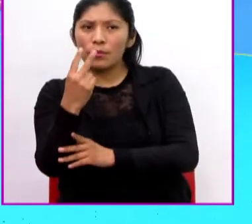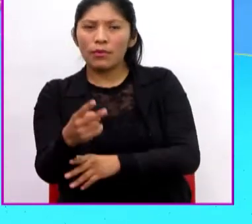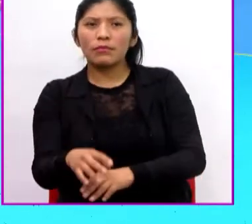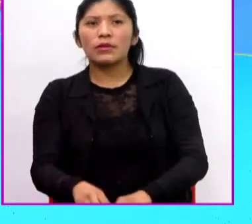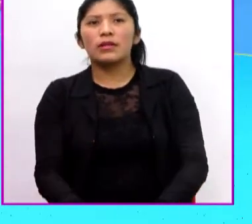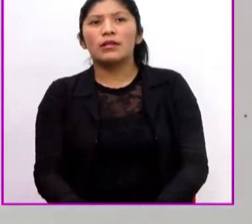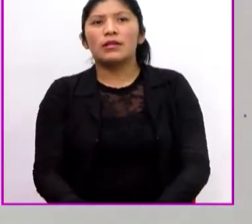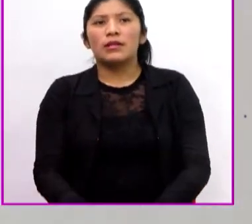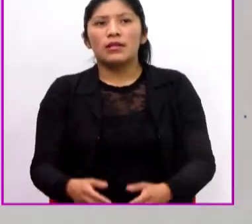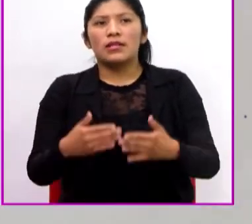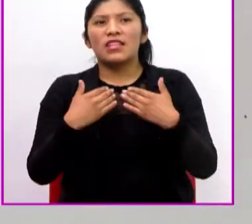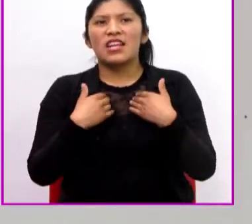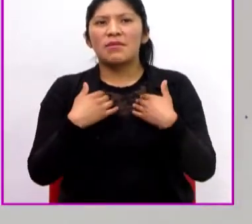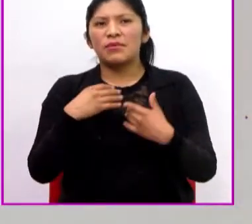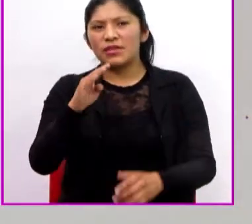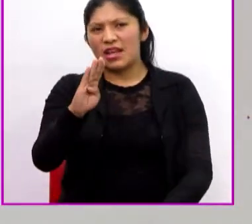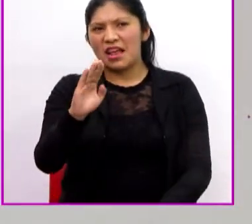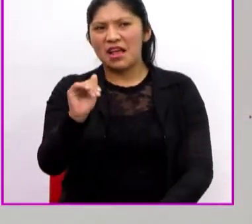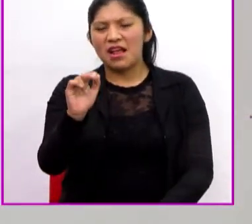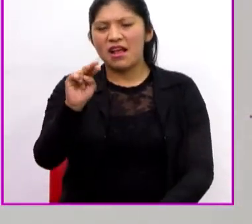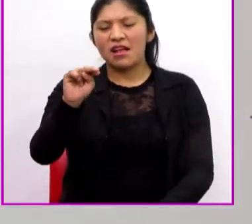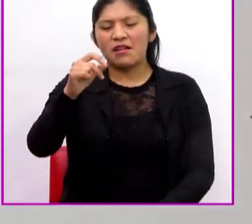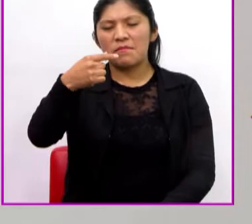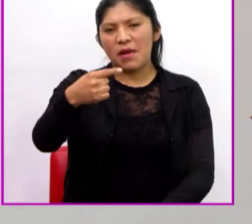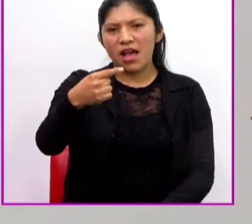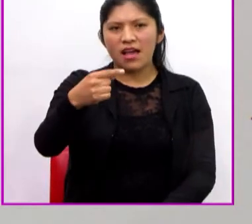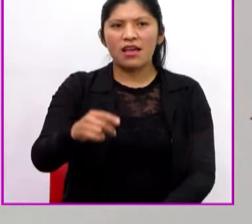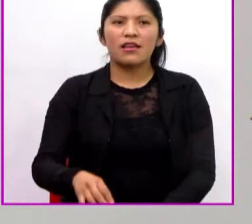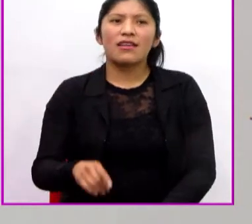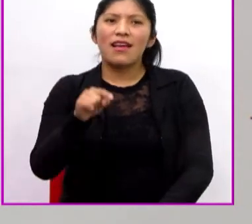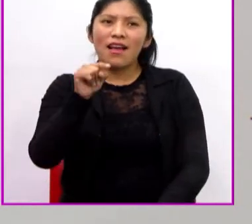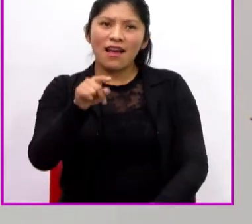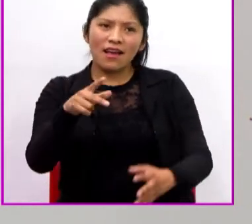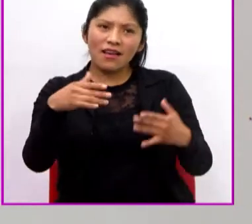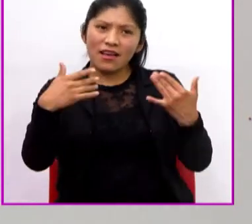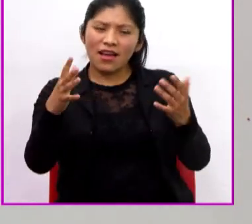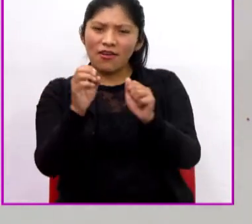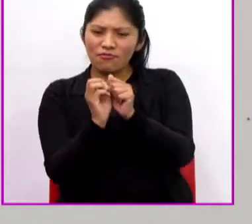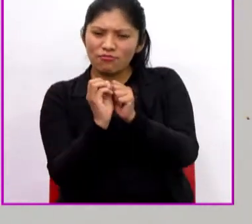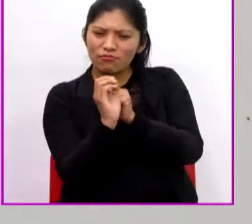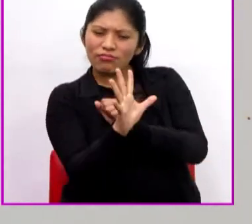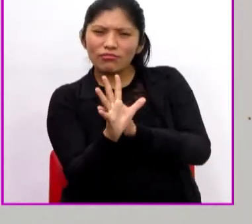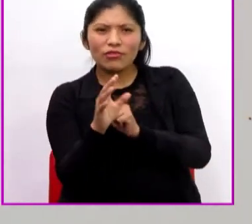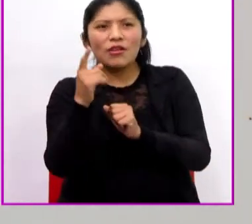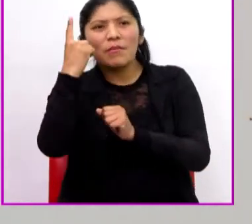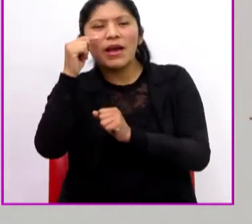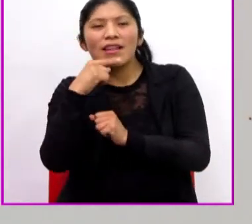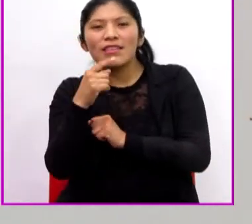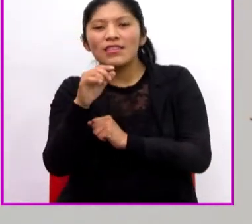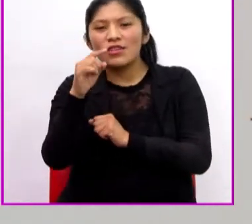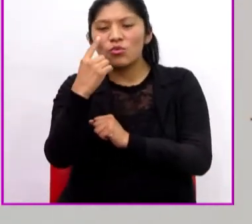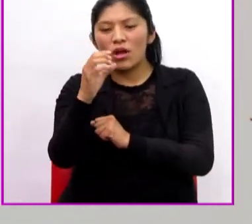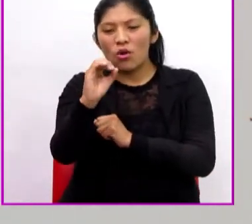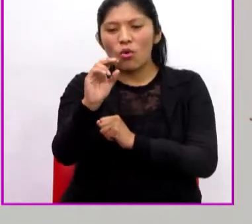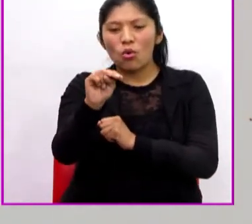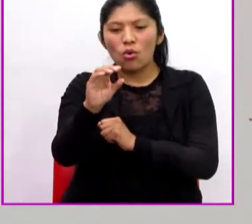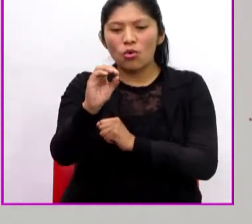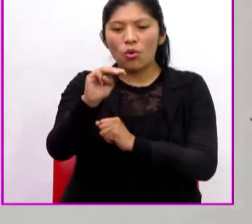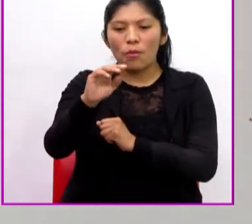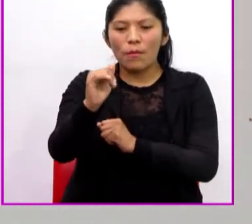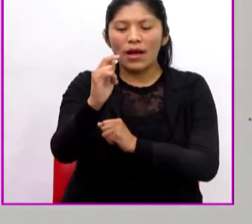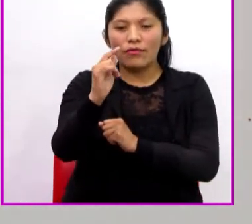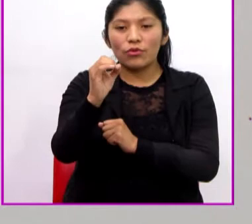tenemos el BANG. Ahí vieron resaltado una viñeta utilizada para una onomatopeya. Entonces, hemos